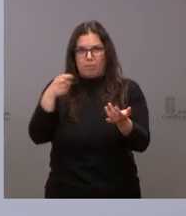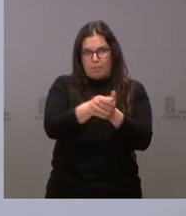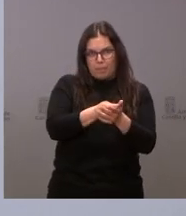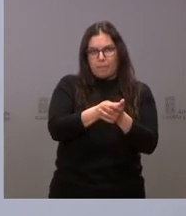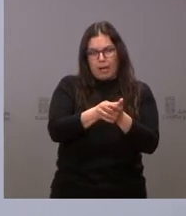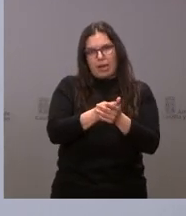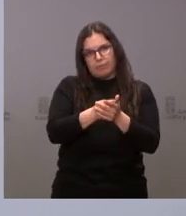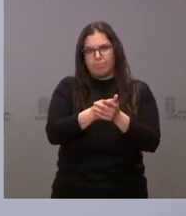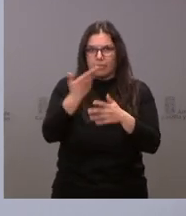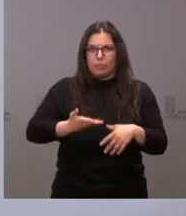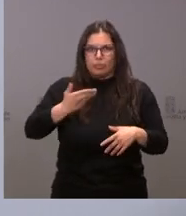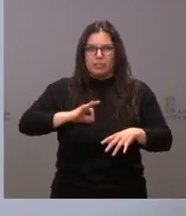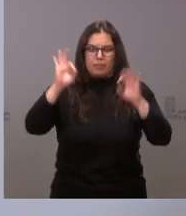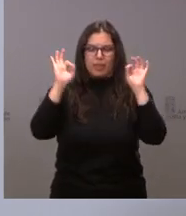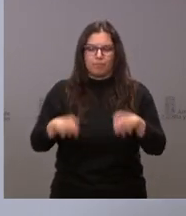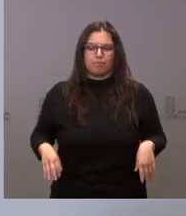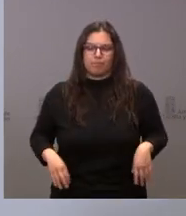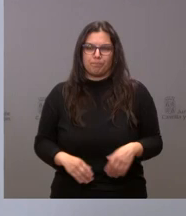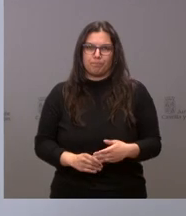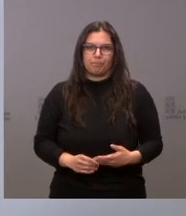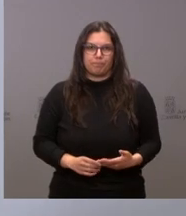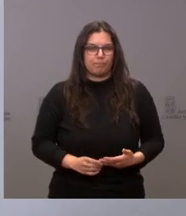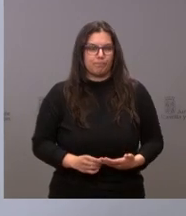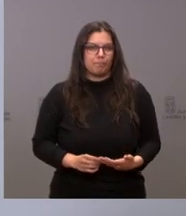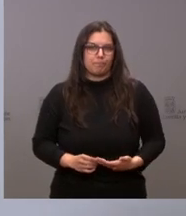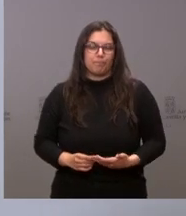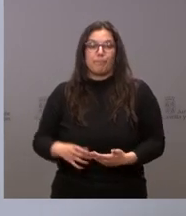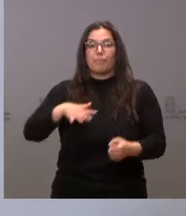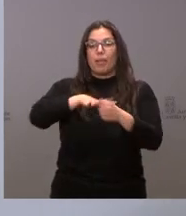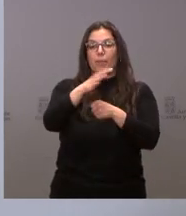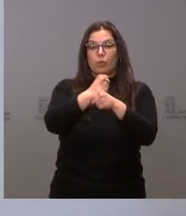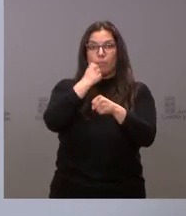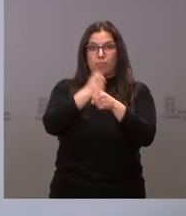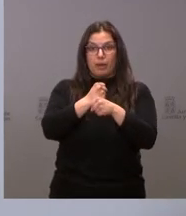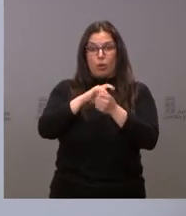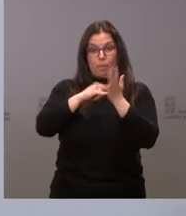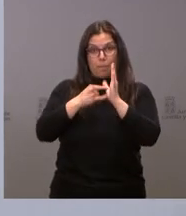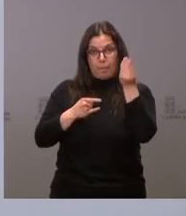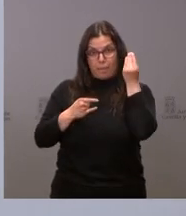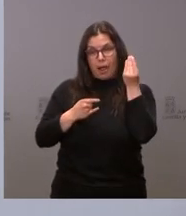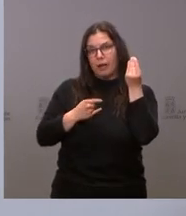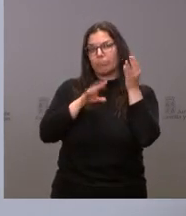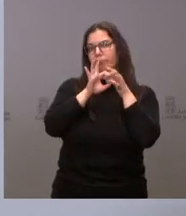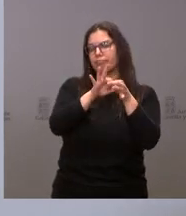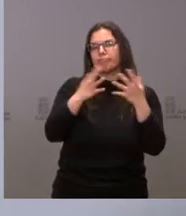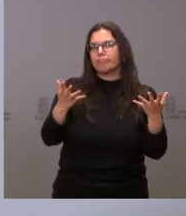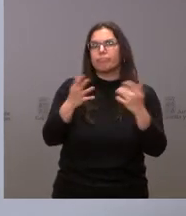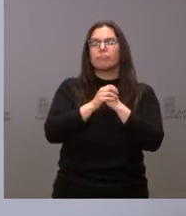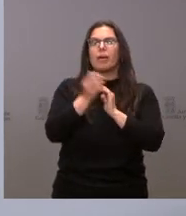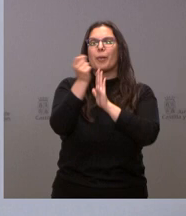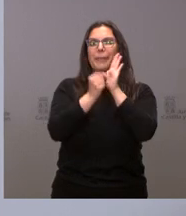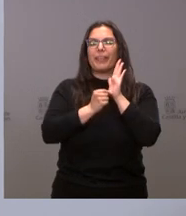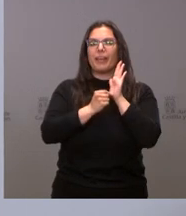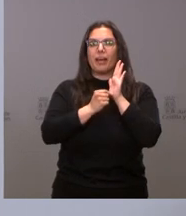especialmente relevante. En el ámbito del empleo, el documento que presentamos hoy contempla medidas